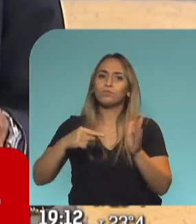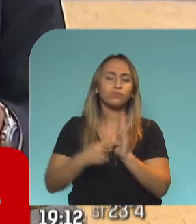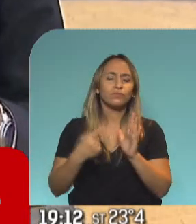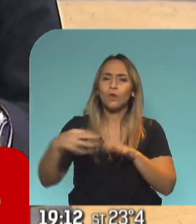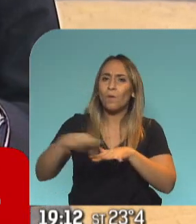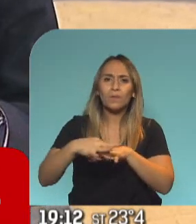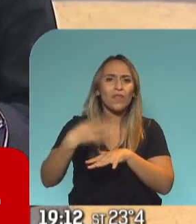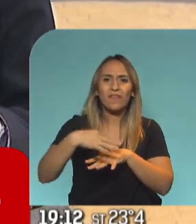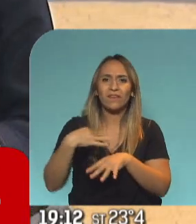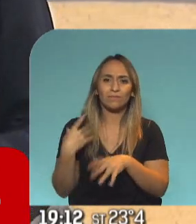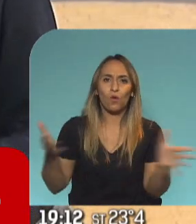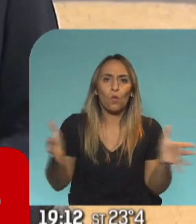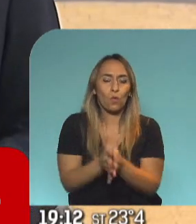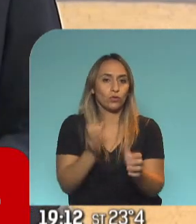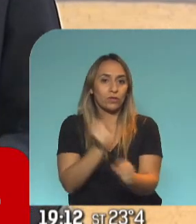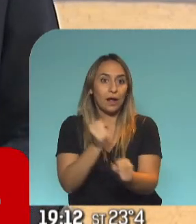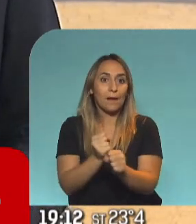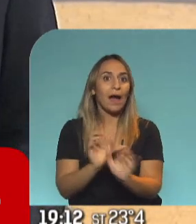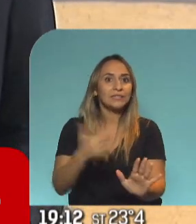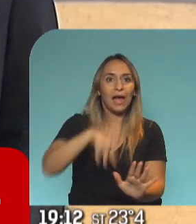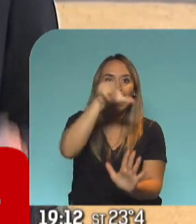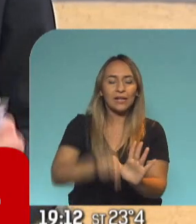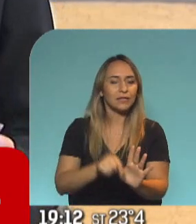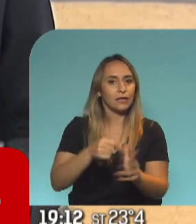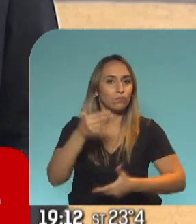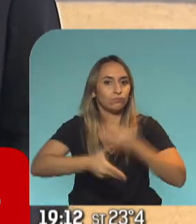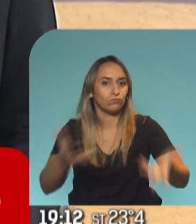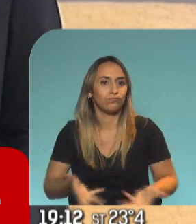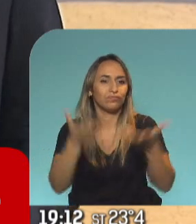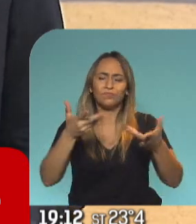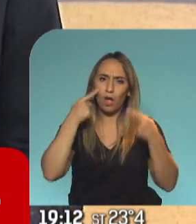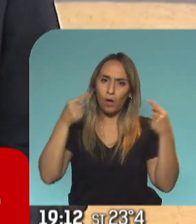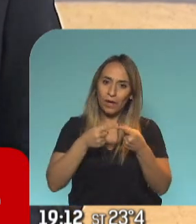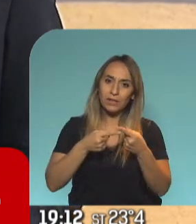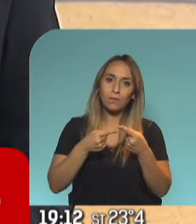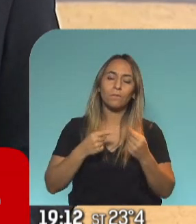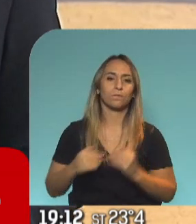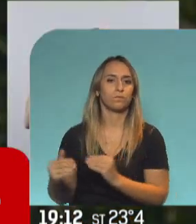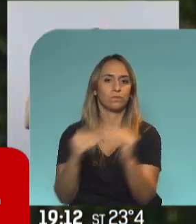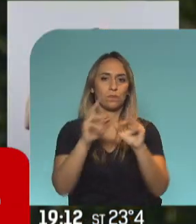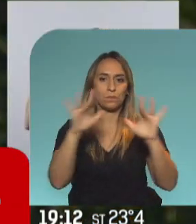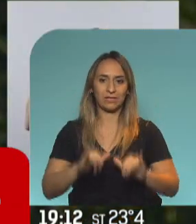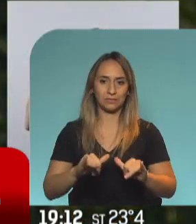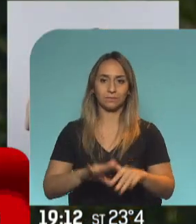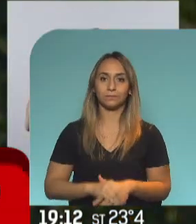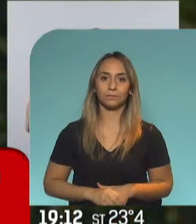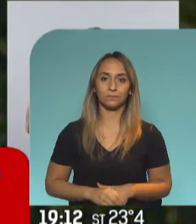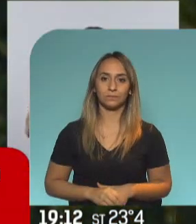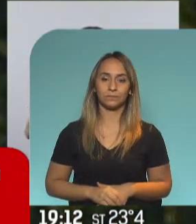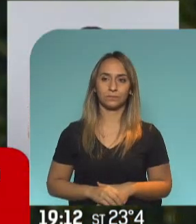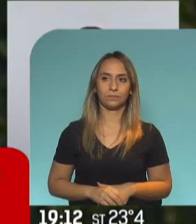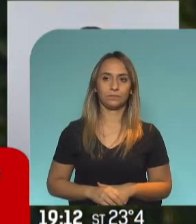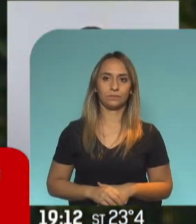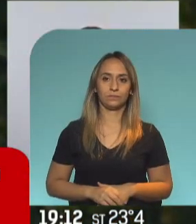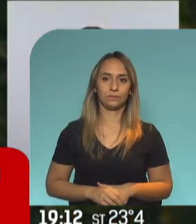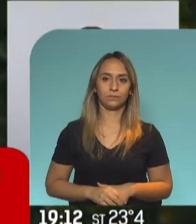funcione y que su tarea como presidente es poner armonía en la diversidad. Lo escuchamos. Yo me preguntaba, ¿y cómo hacemos